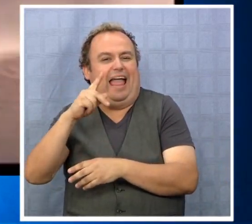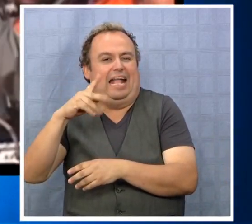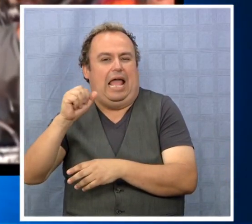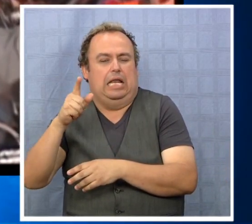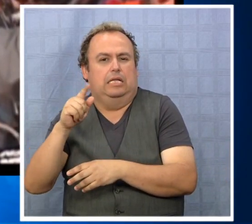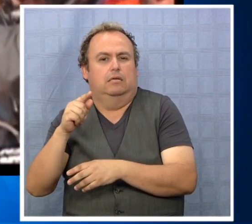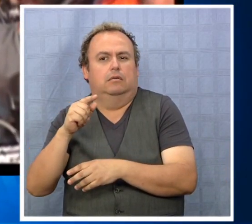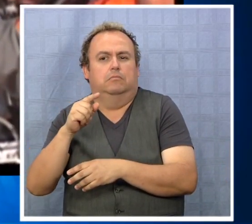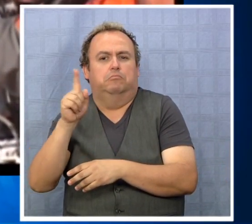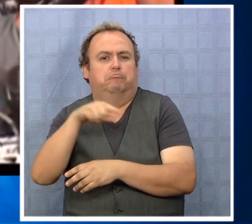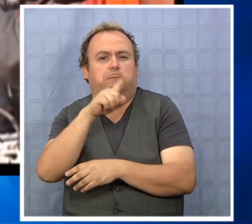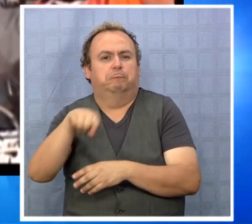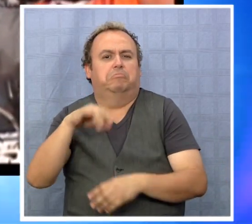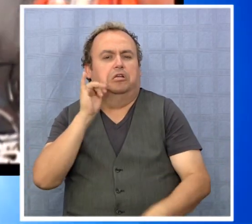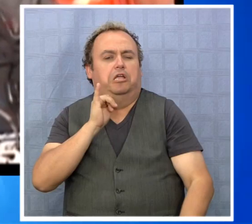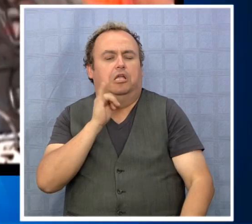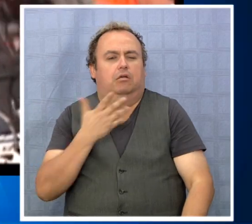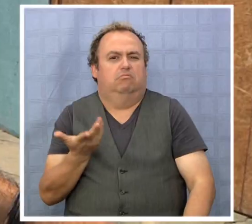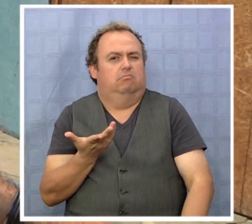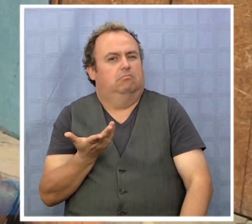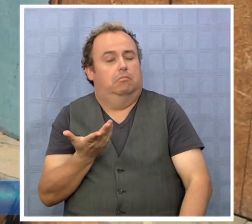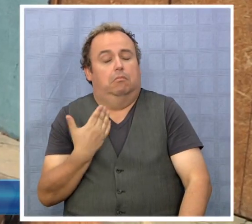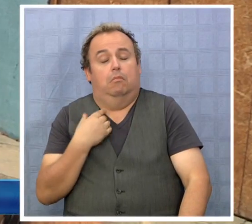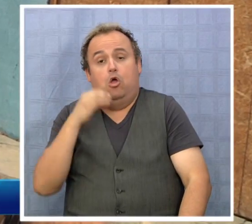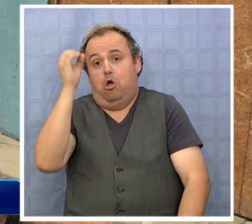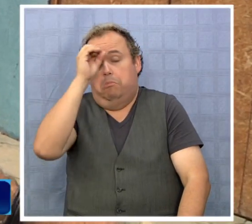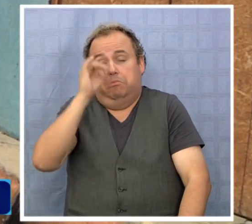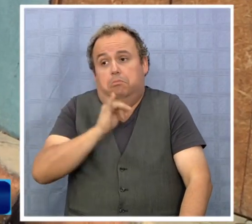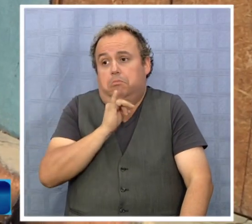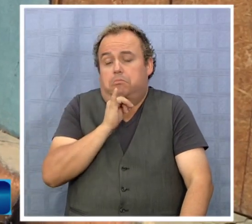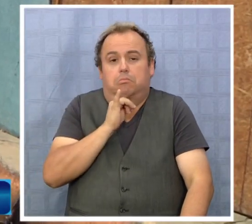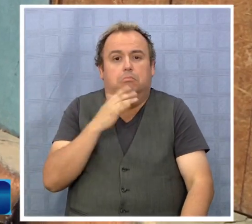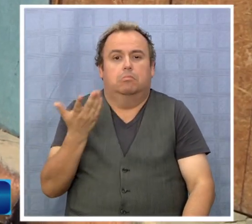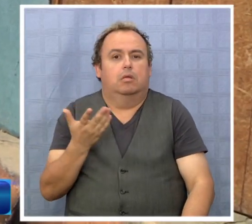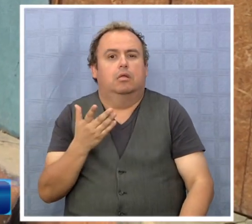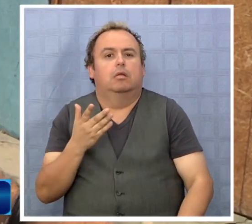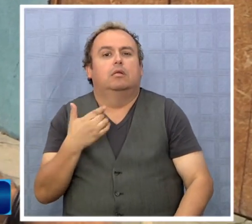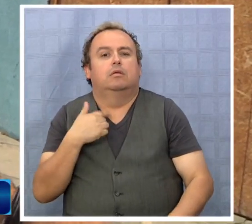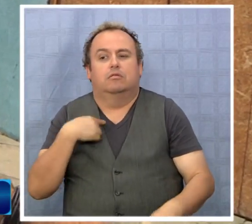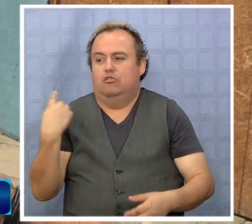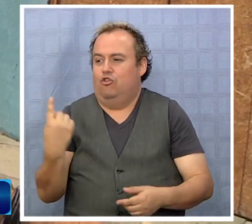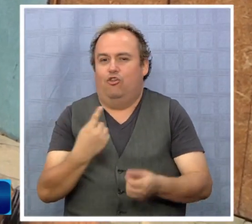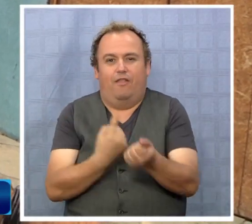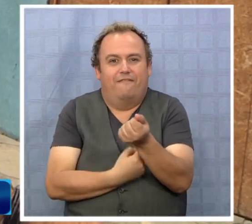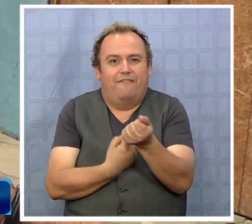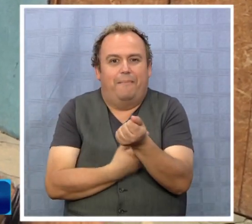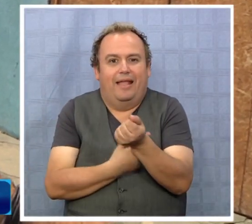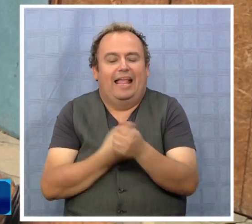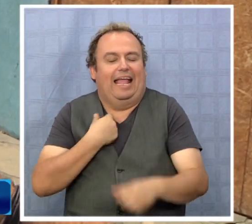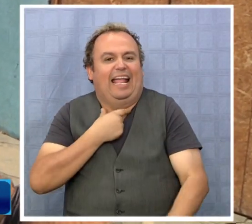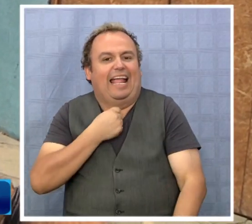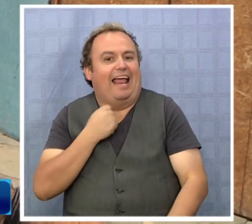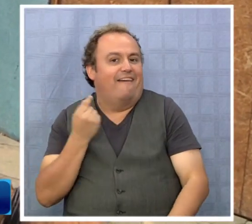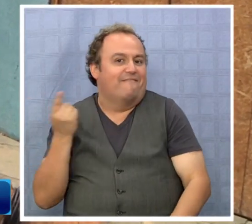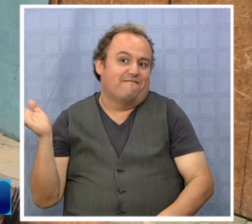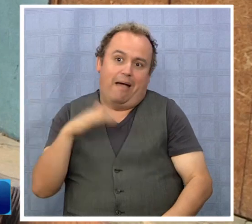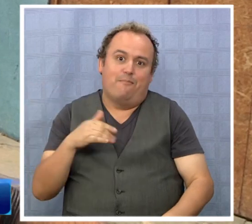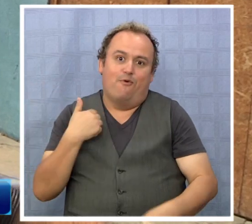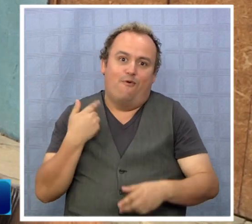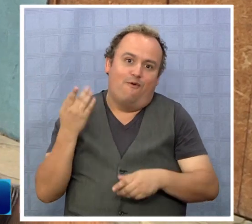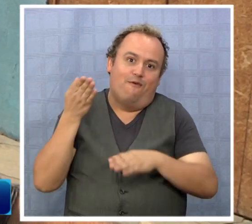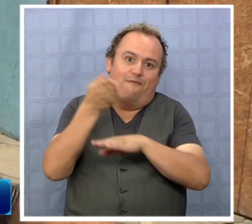región. Varios los participantes, acá la familia se esmera por ir y sería como